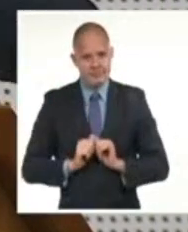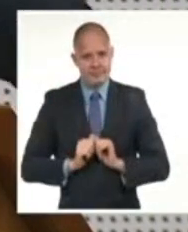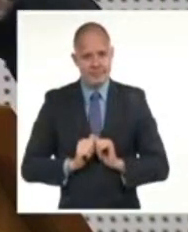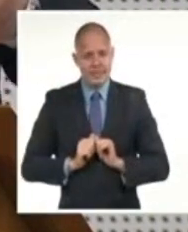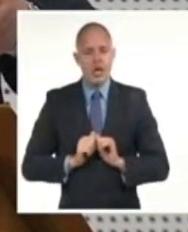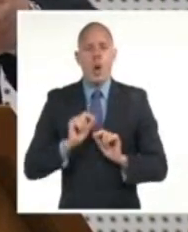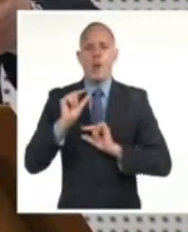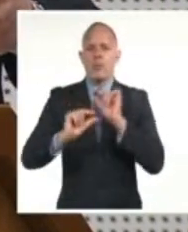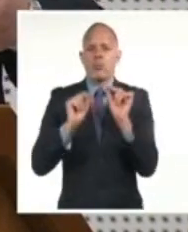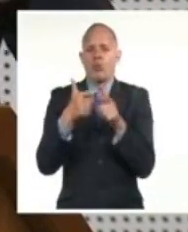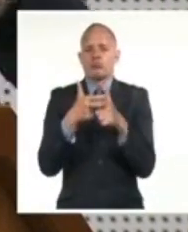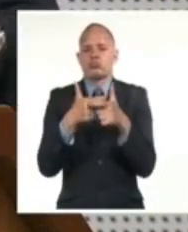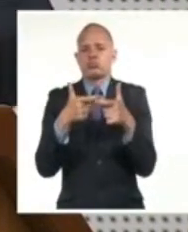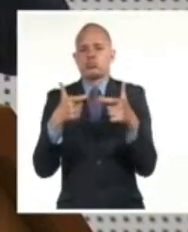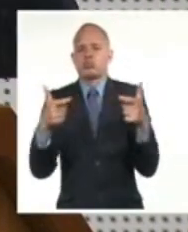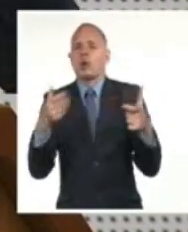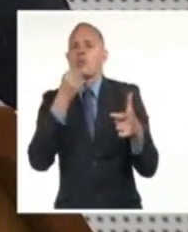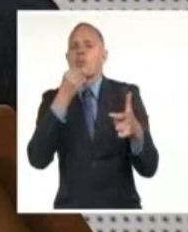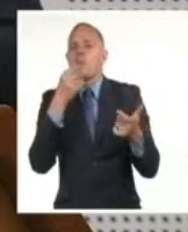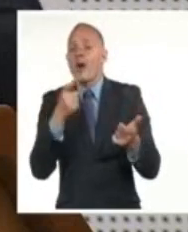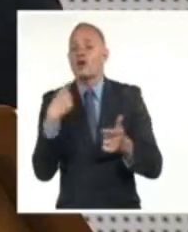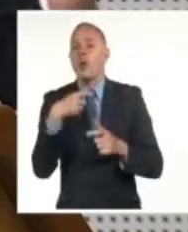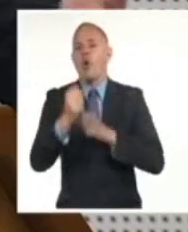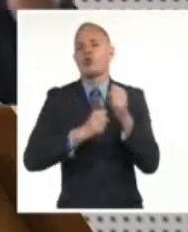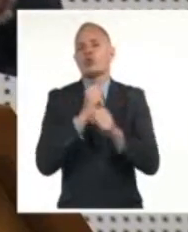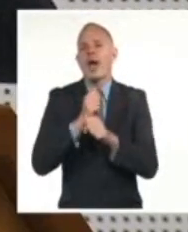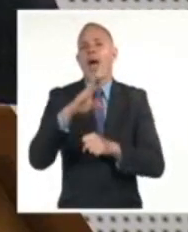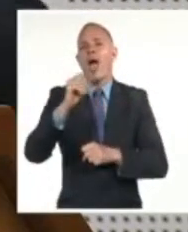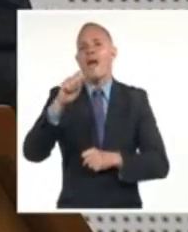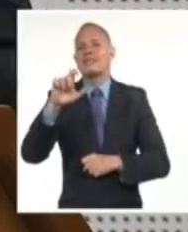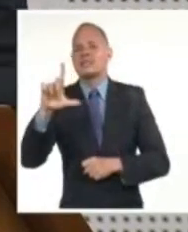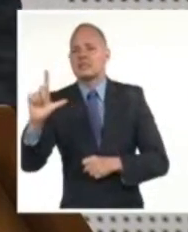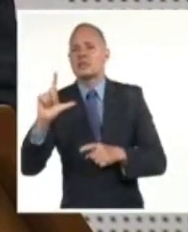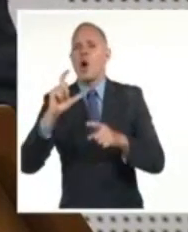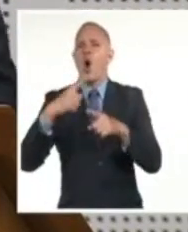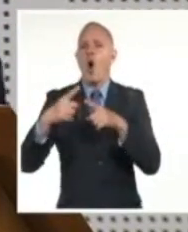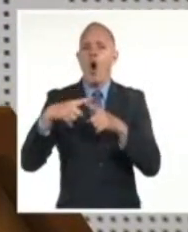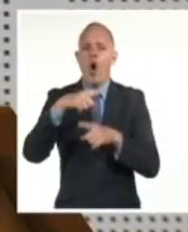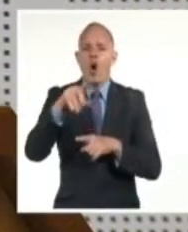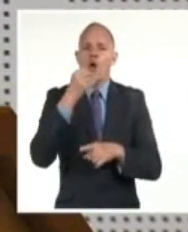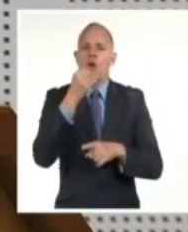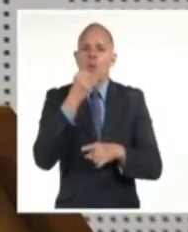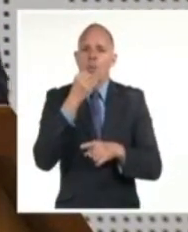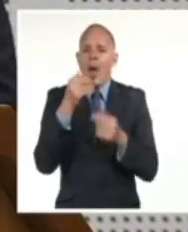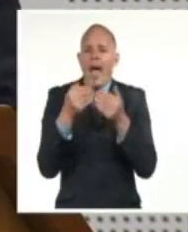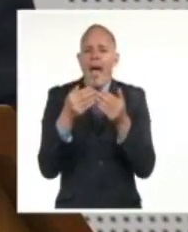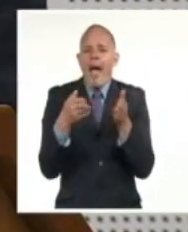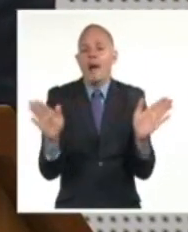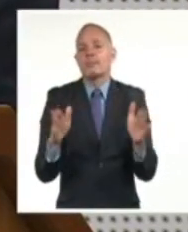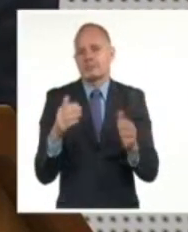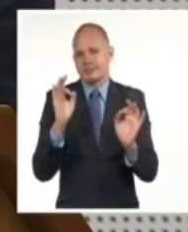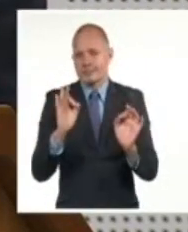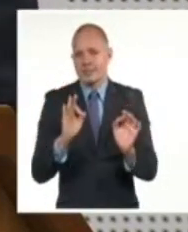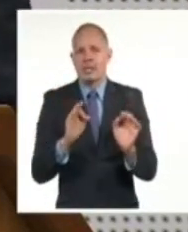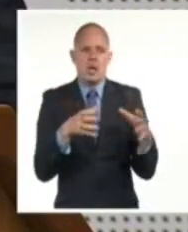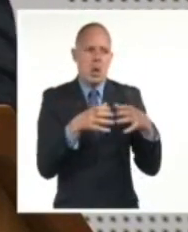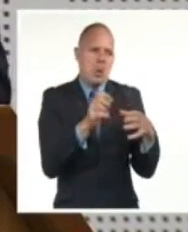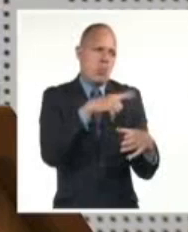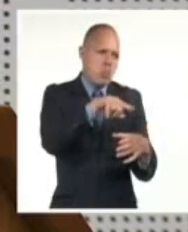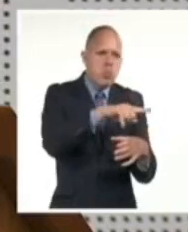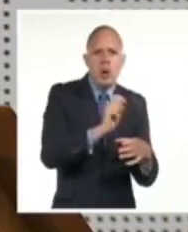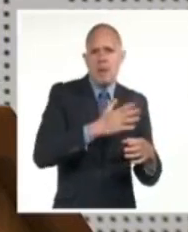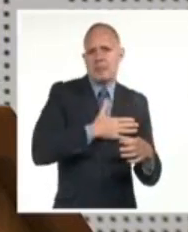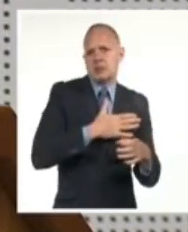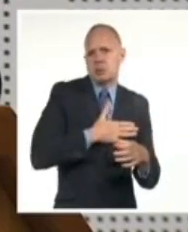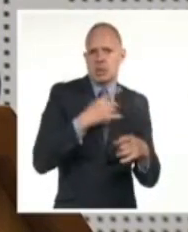ampliando la oferta de divisas y podemos ir ampliando entonces, abriendo la entrada de más actores económicos. Y repito,